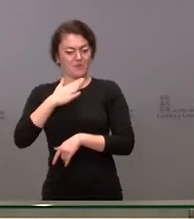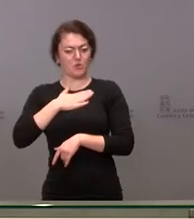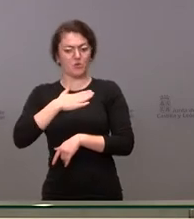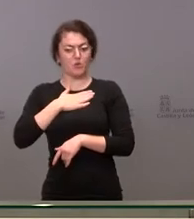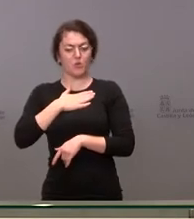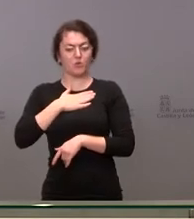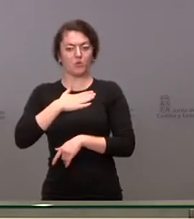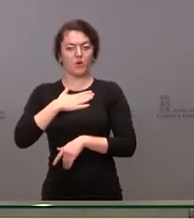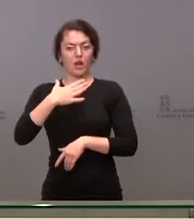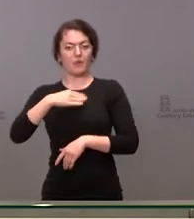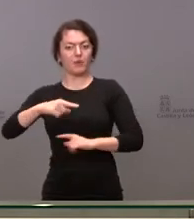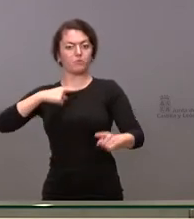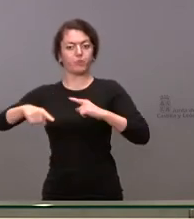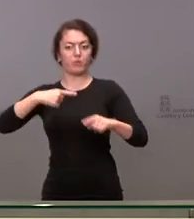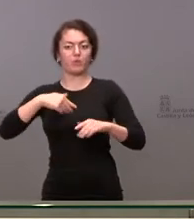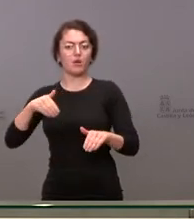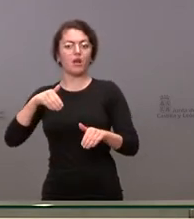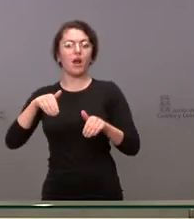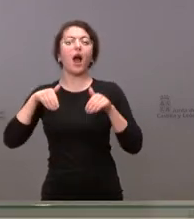para adelantarlo cuando yo quiera? Gracias.